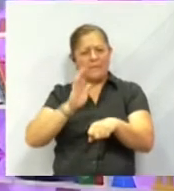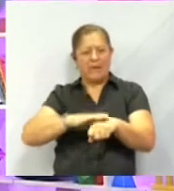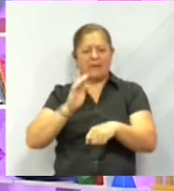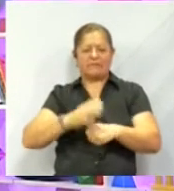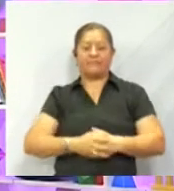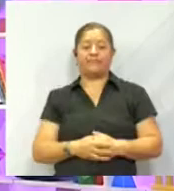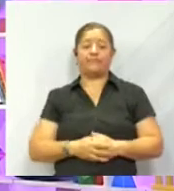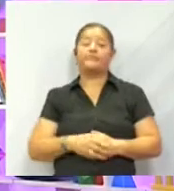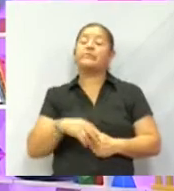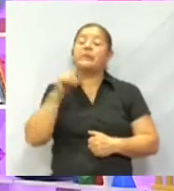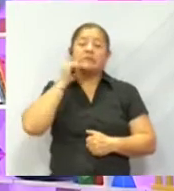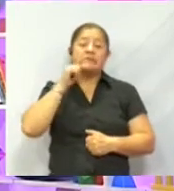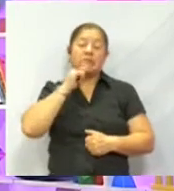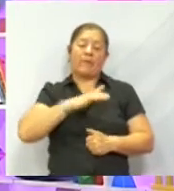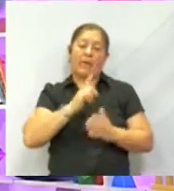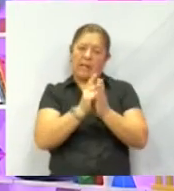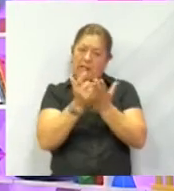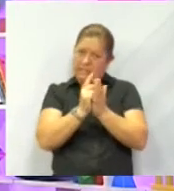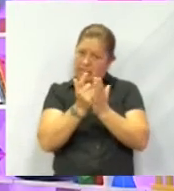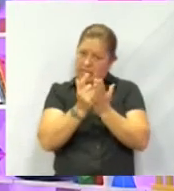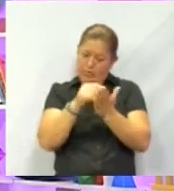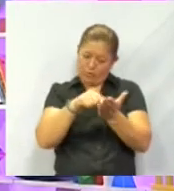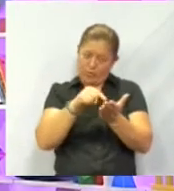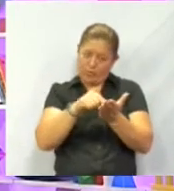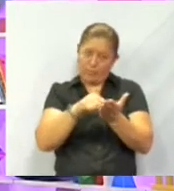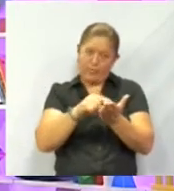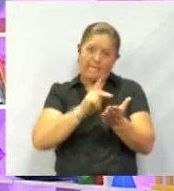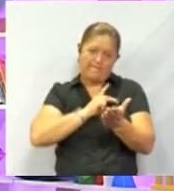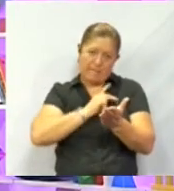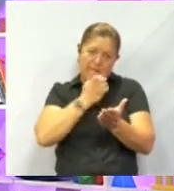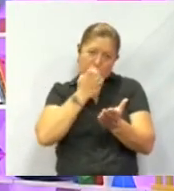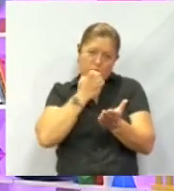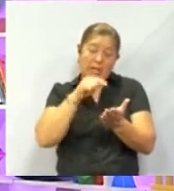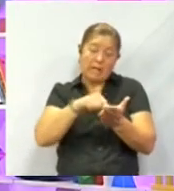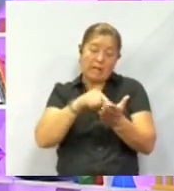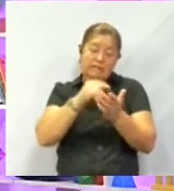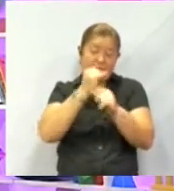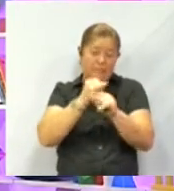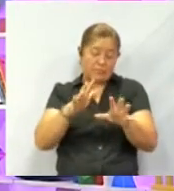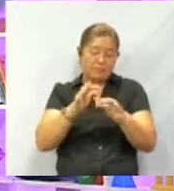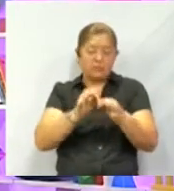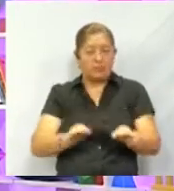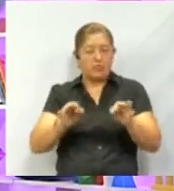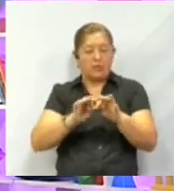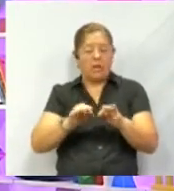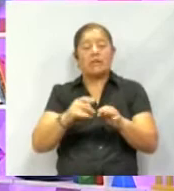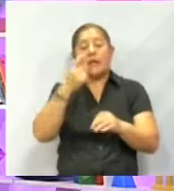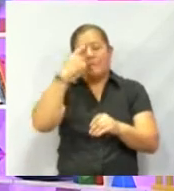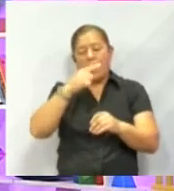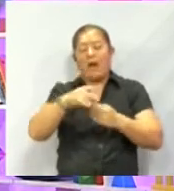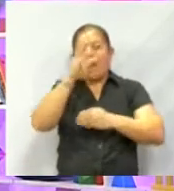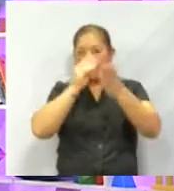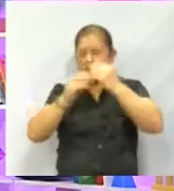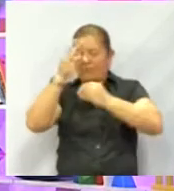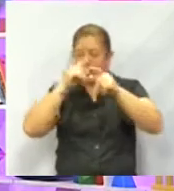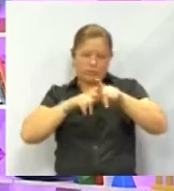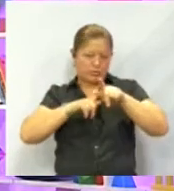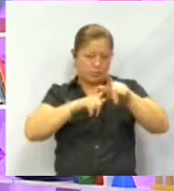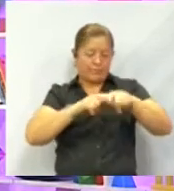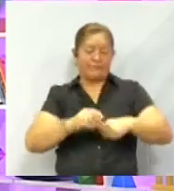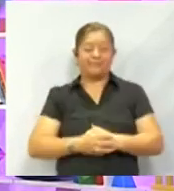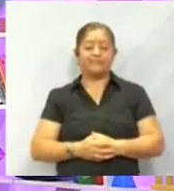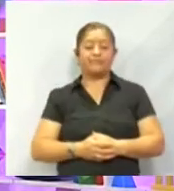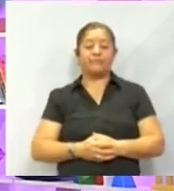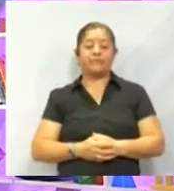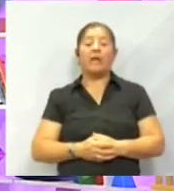Siempre contar con nuestro libro de texto, que es nuestra principal fuente de información, es muy importante para continuar aprendiendo, ¿no es así? Es correcto. Antes de